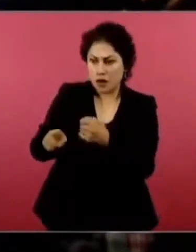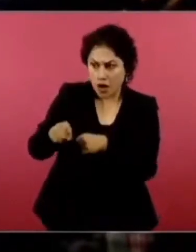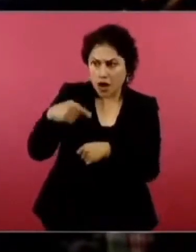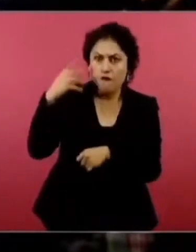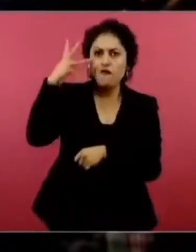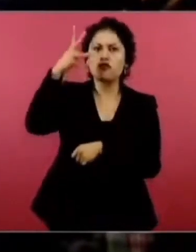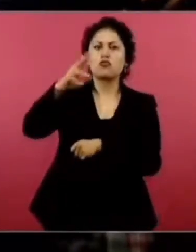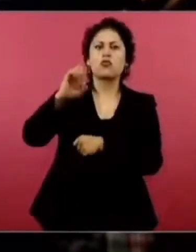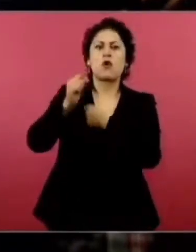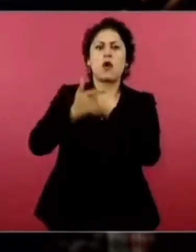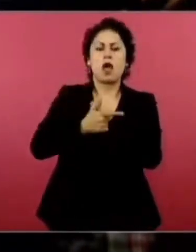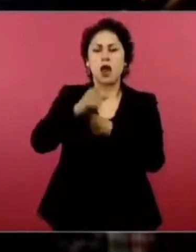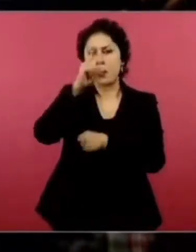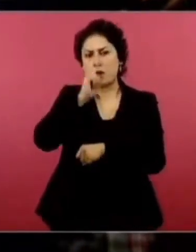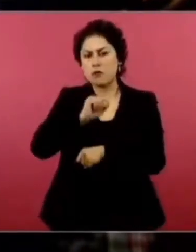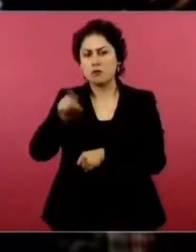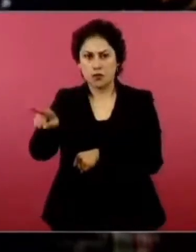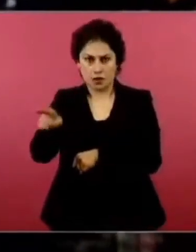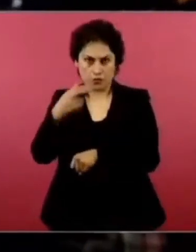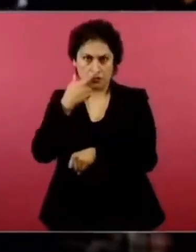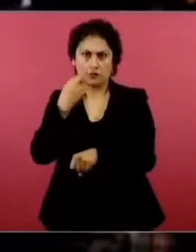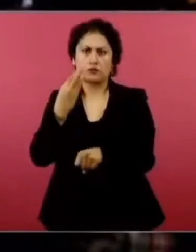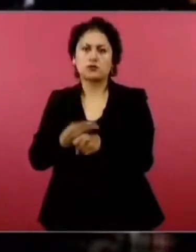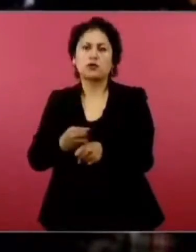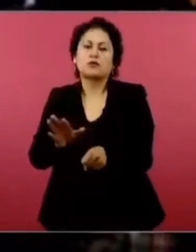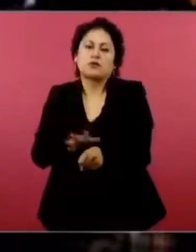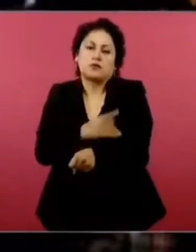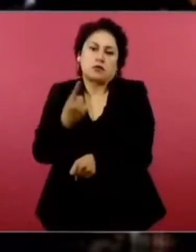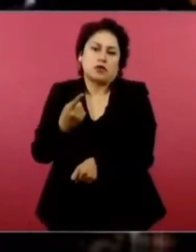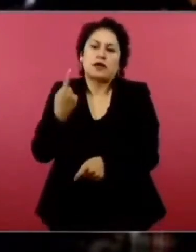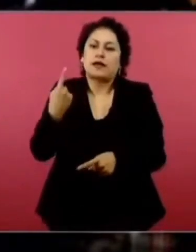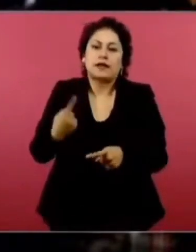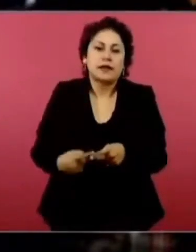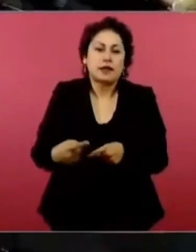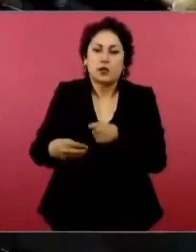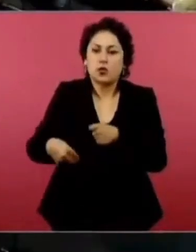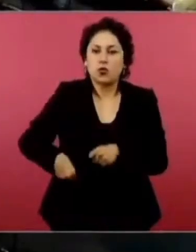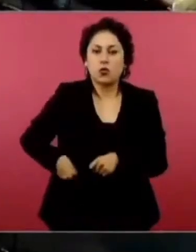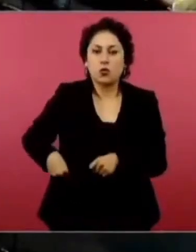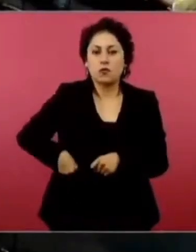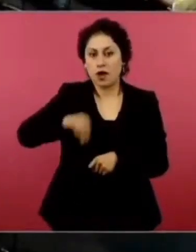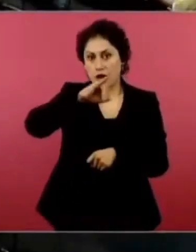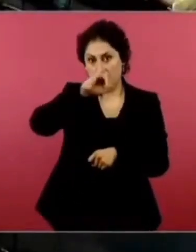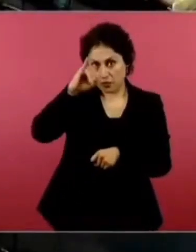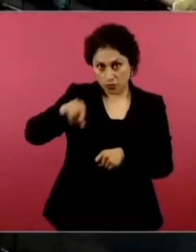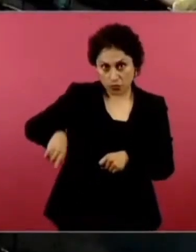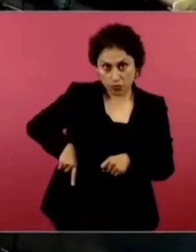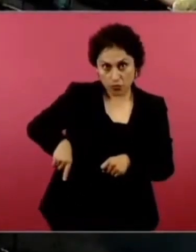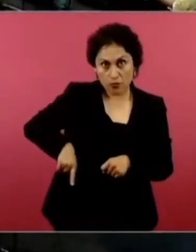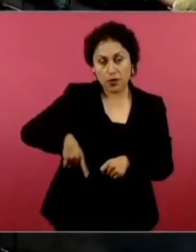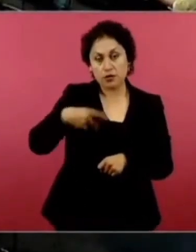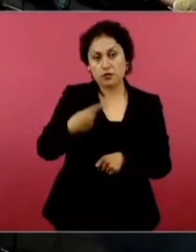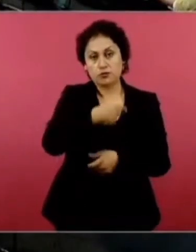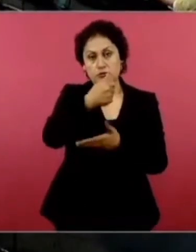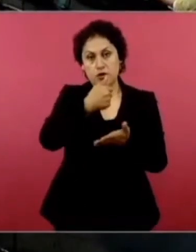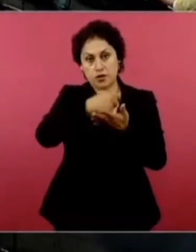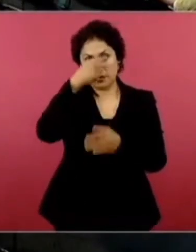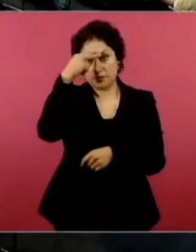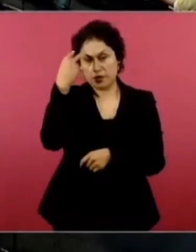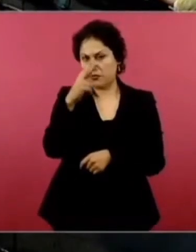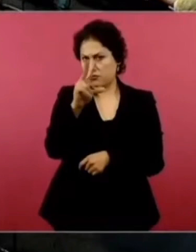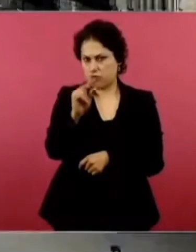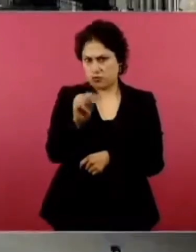de esta manera, pues que no sea el gobierno federal o el gobierno de la Ciudad de México, sino las empresas que están desarrollando esas obras se